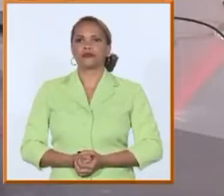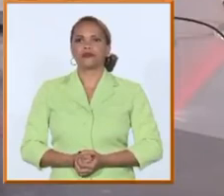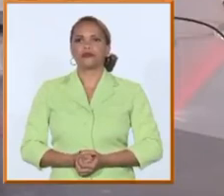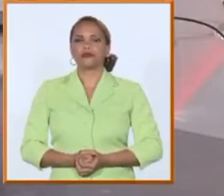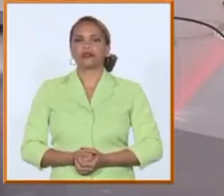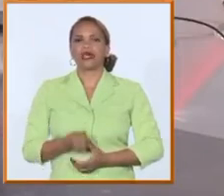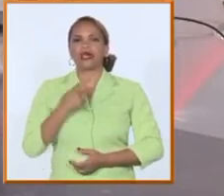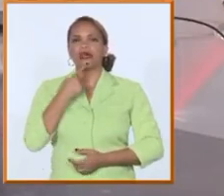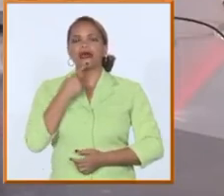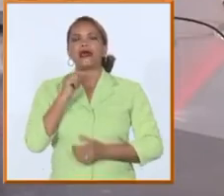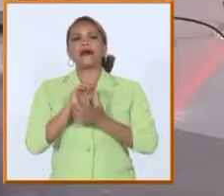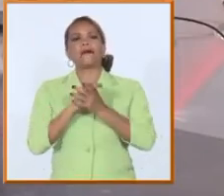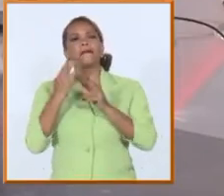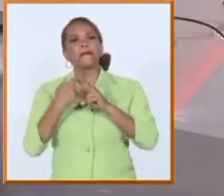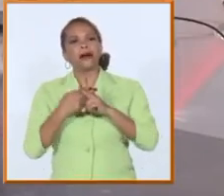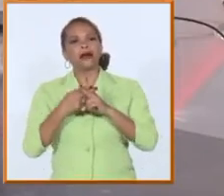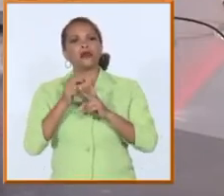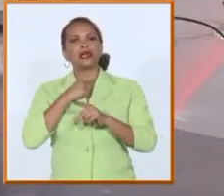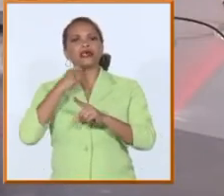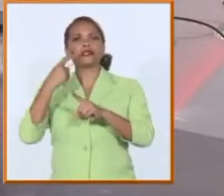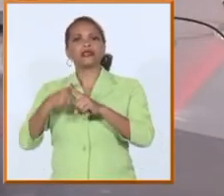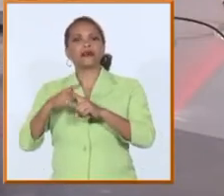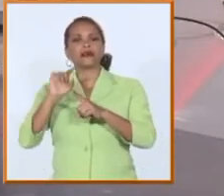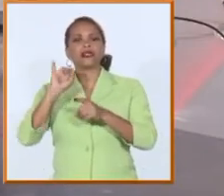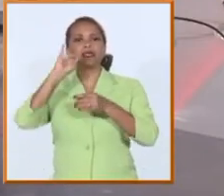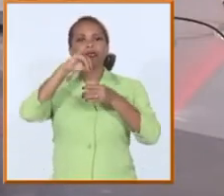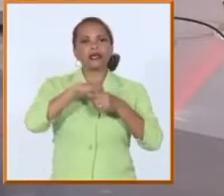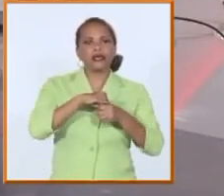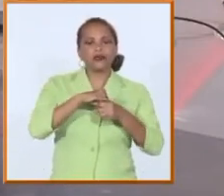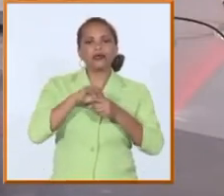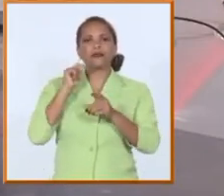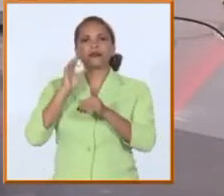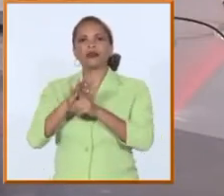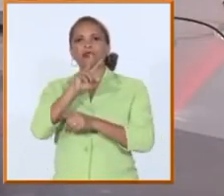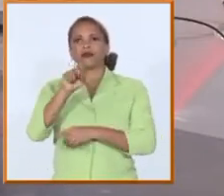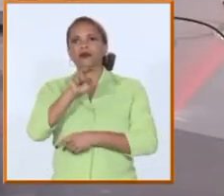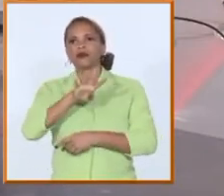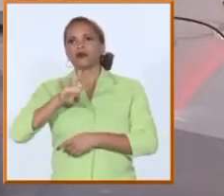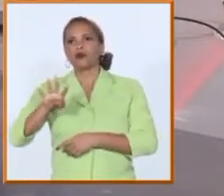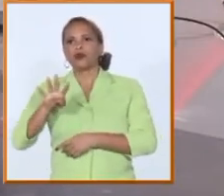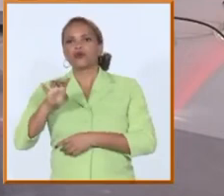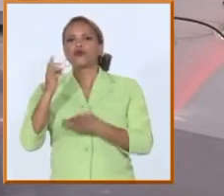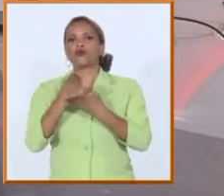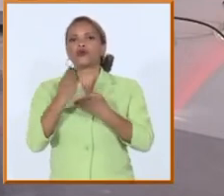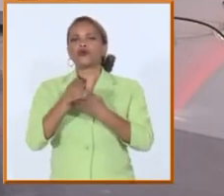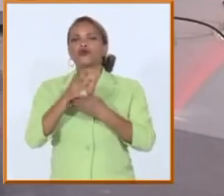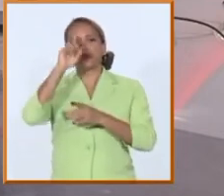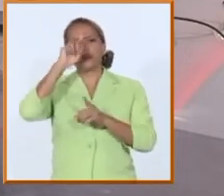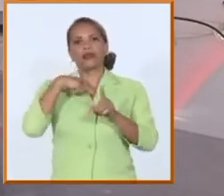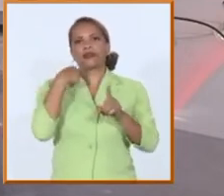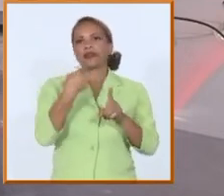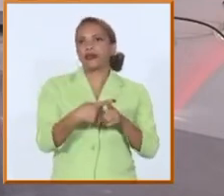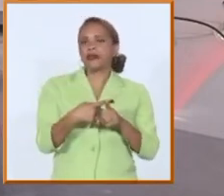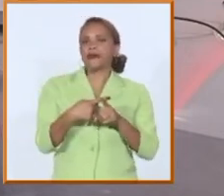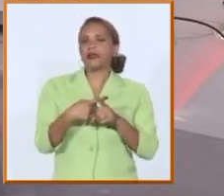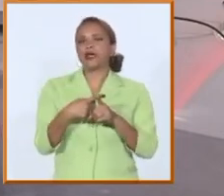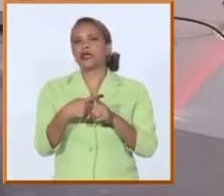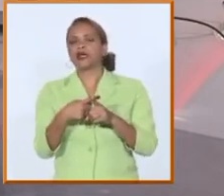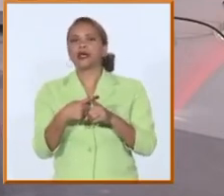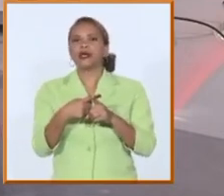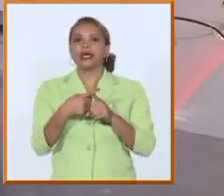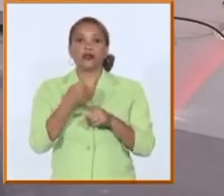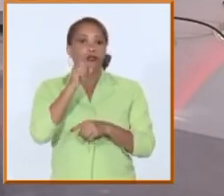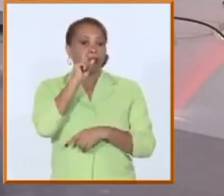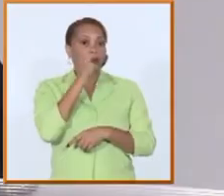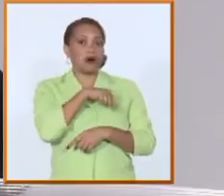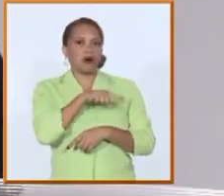volver a hacer exámenes de ingreso y empezar en el 2024 un curso escolar en septiembre cuando todavía no se ha terminado en el que estamos ahora?